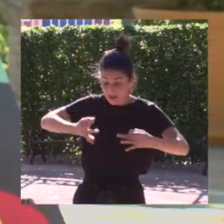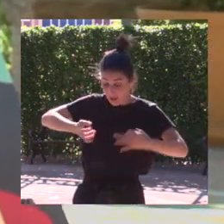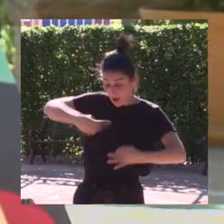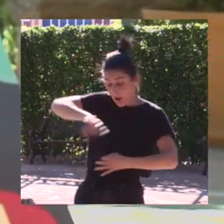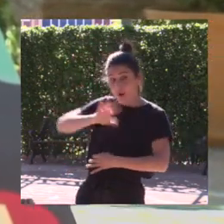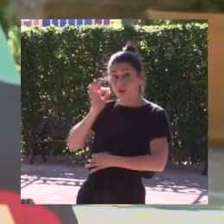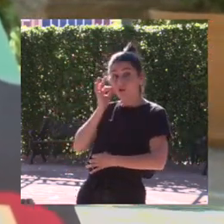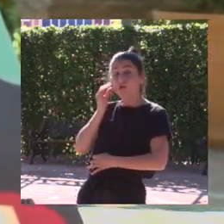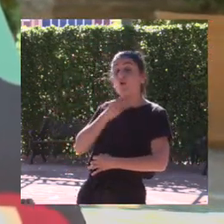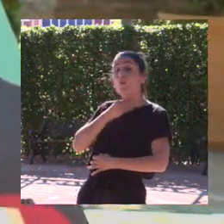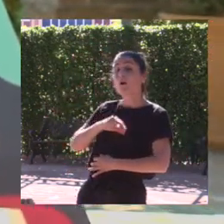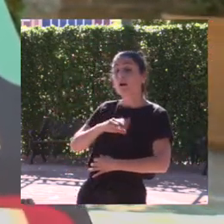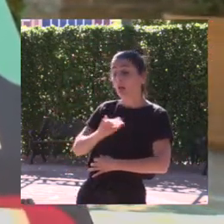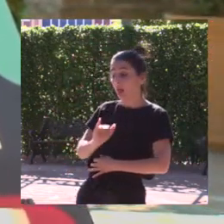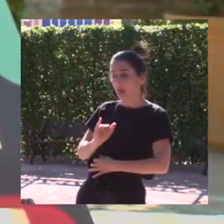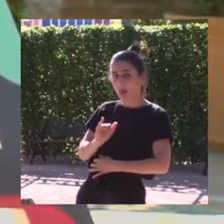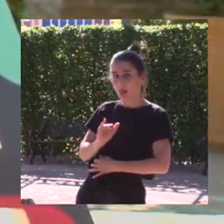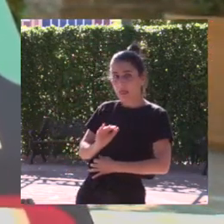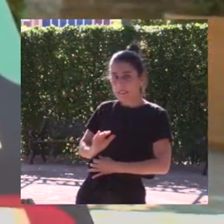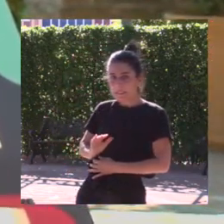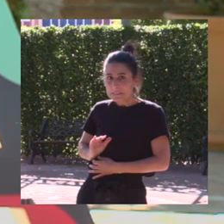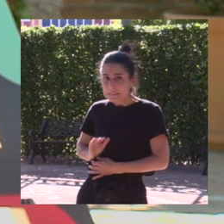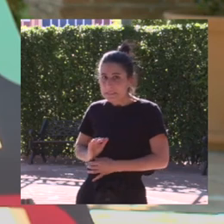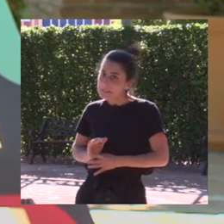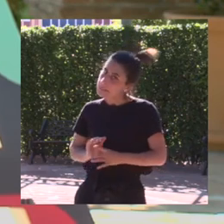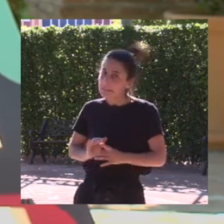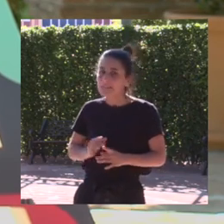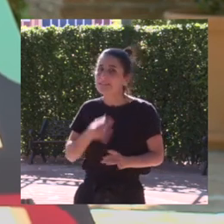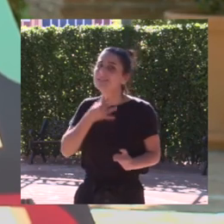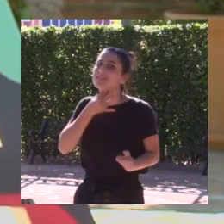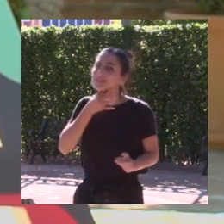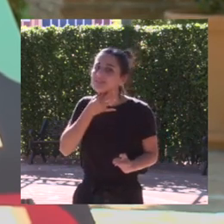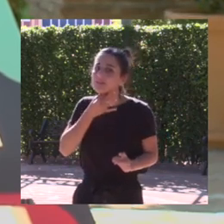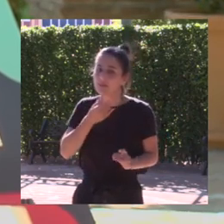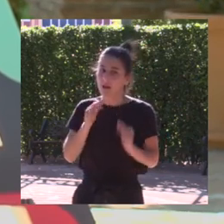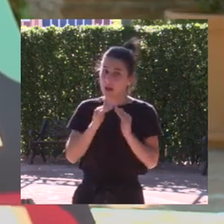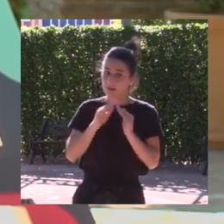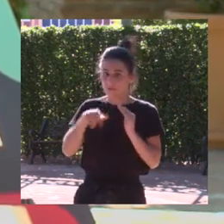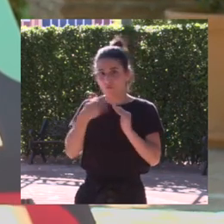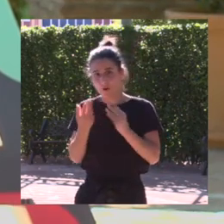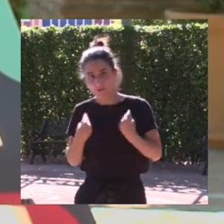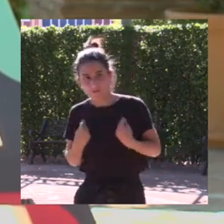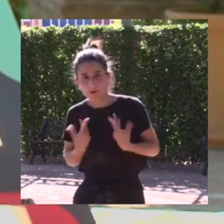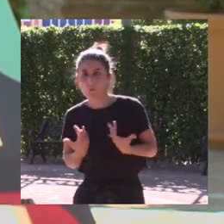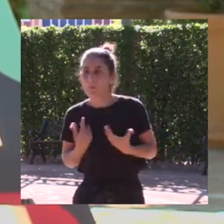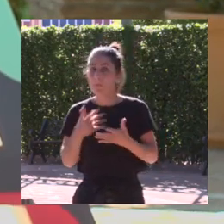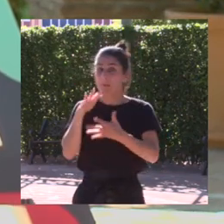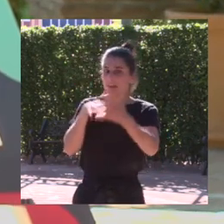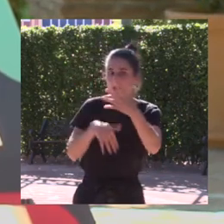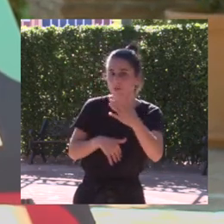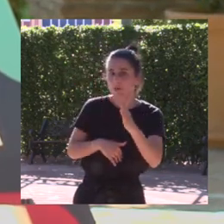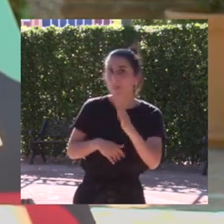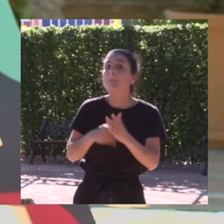es que nosotras con la beca que teníamos no llegábamos a final de mes vivíamos fuera de casa Barcelona